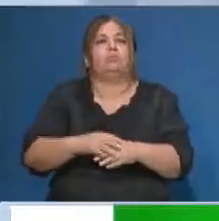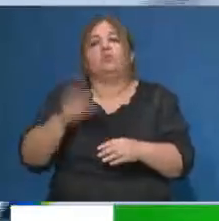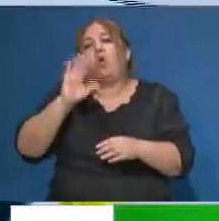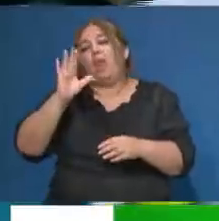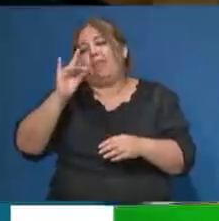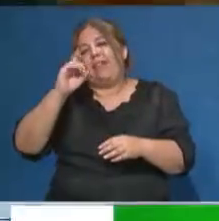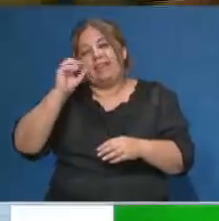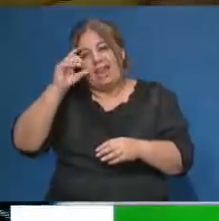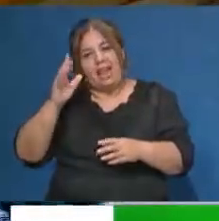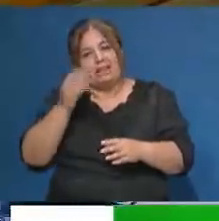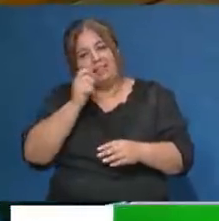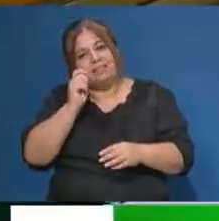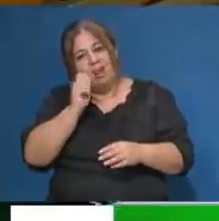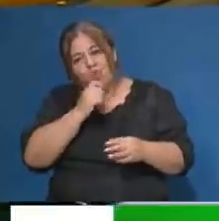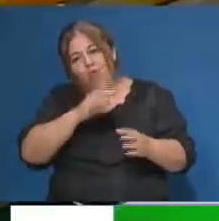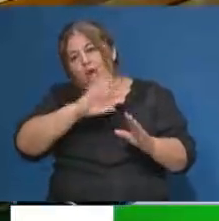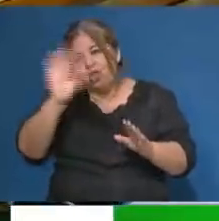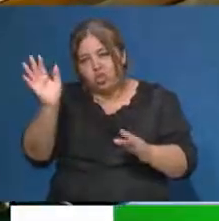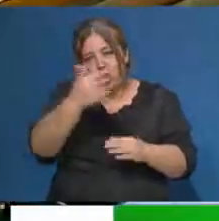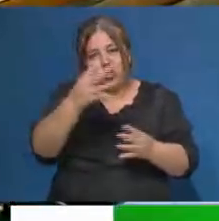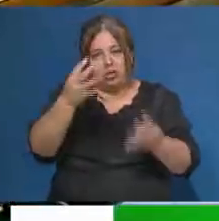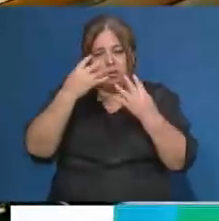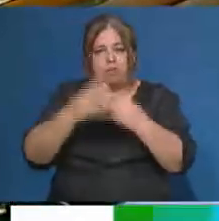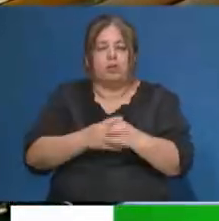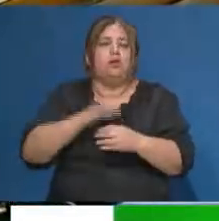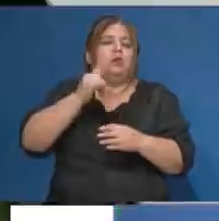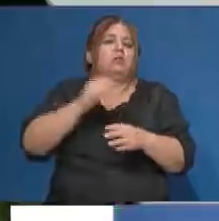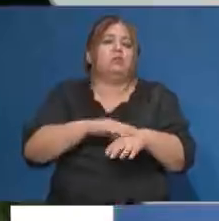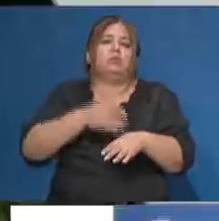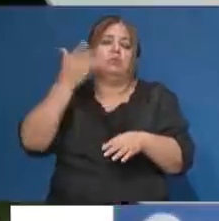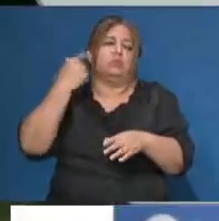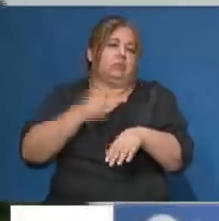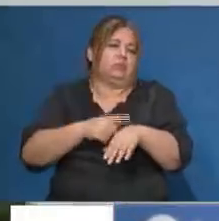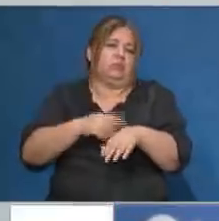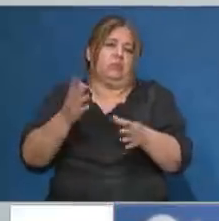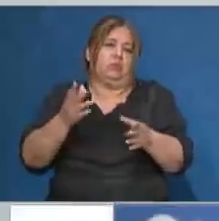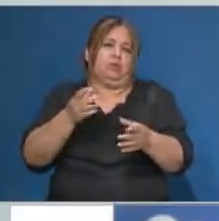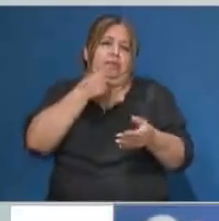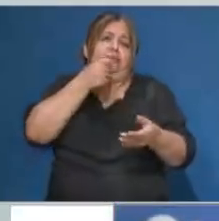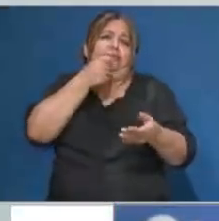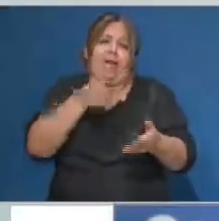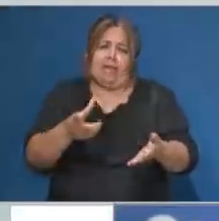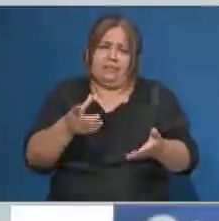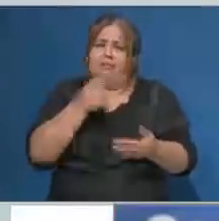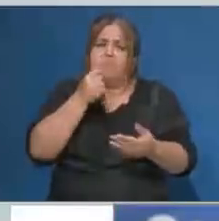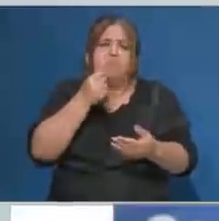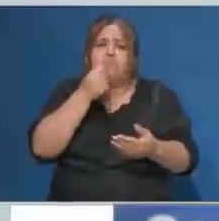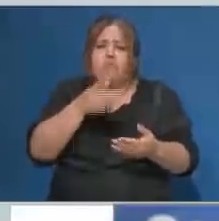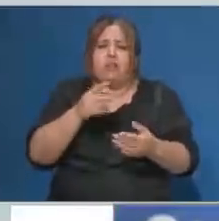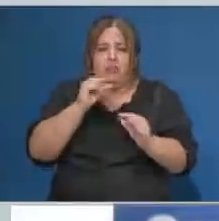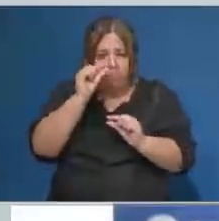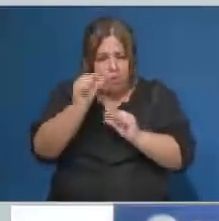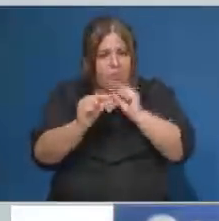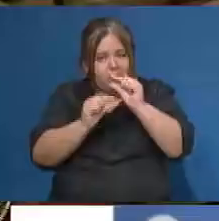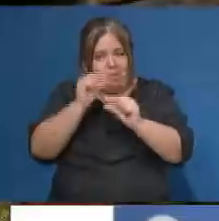televidentes. Y sí, es una aplicación de la cual hemos hablado mucho, venimos hablando hace mucho tiempo. Es muy sencilla, muy sencilla. Ya te voy a mostrar paso a